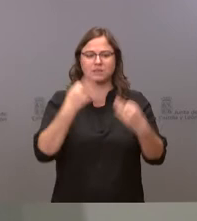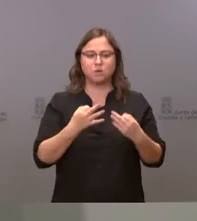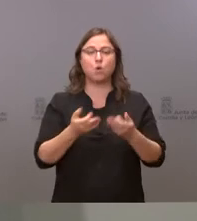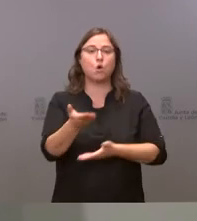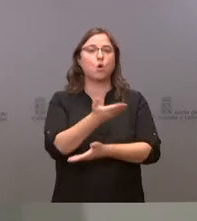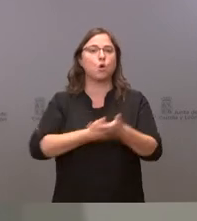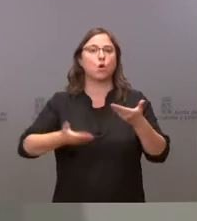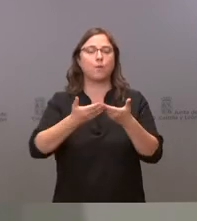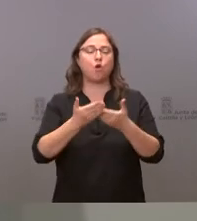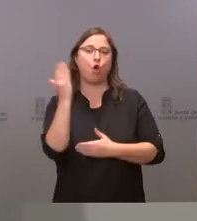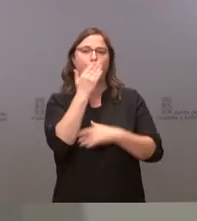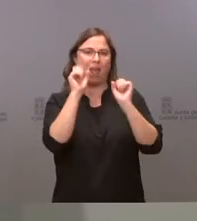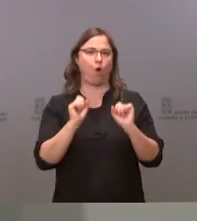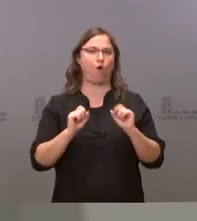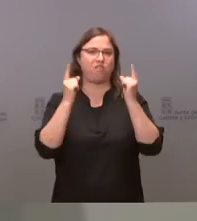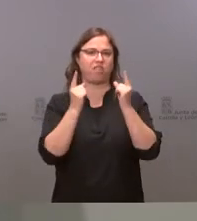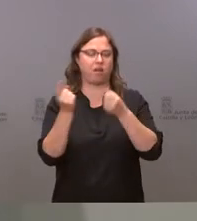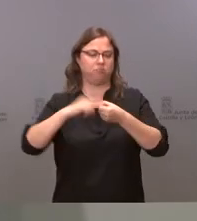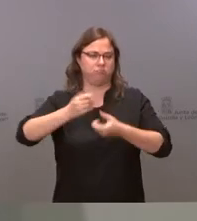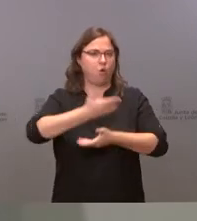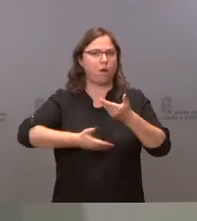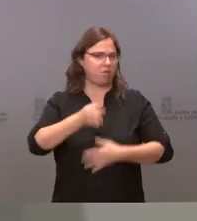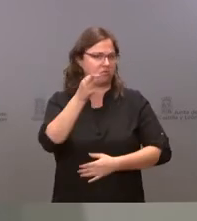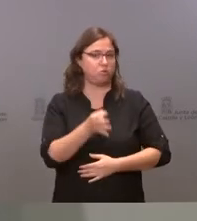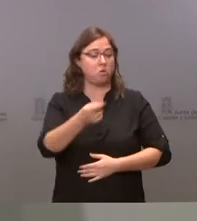colegios oficiales nuestra disposición